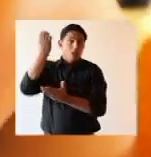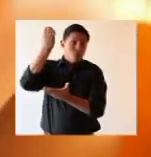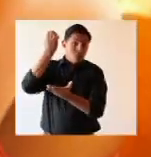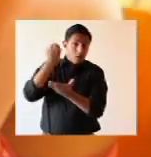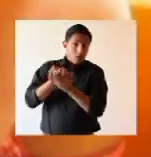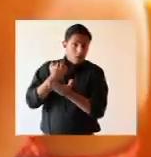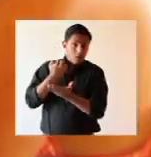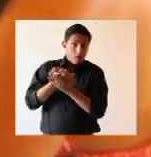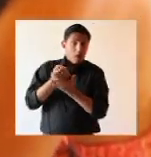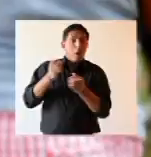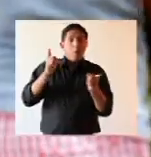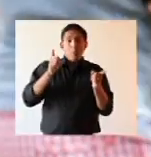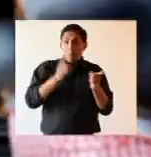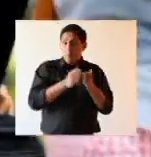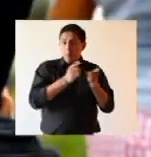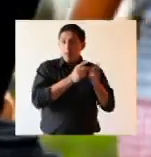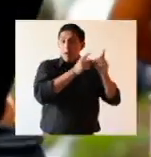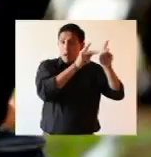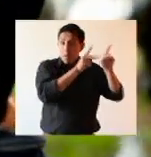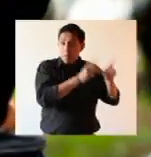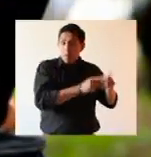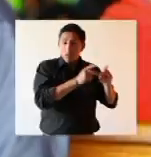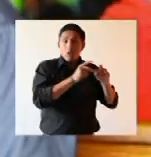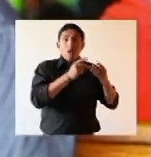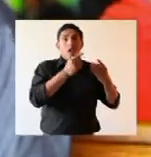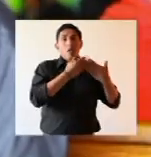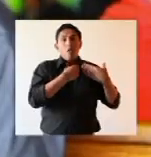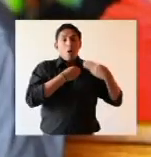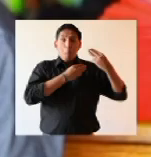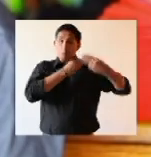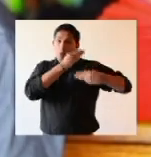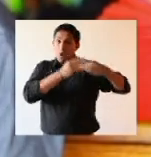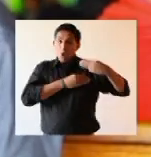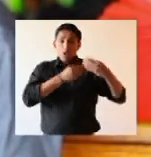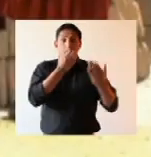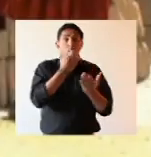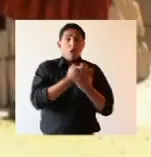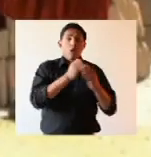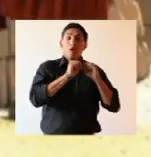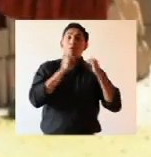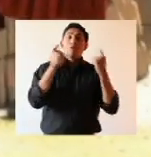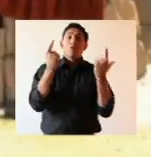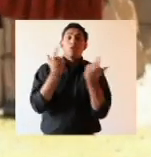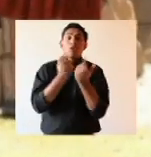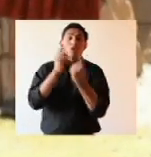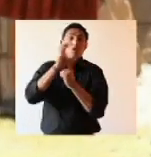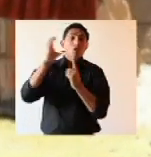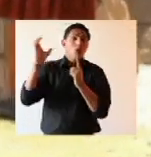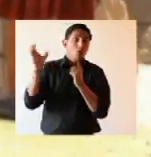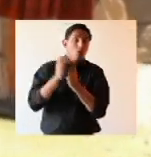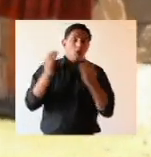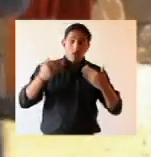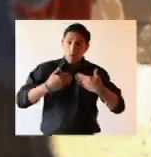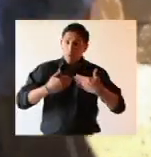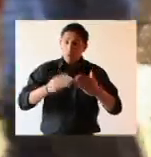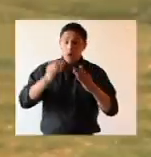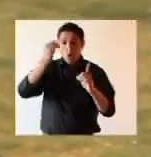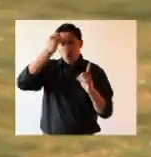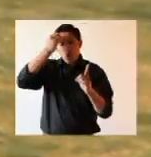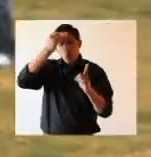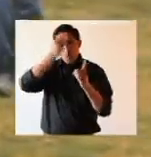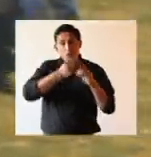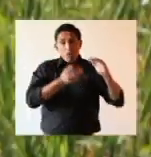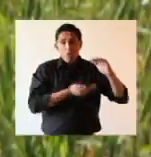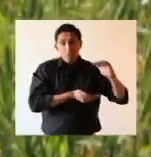es, sin duda, el sector público, la aplicación del modelo económico social comunitario productivo, que tiene su base en la